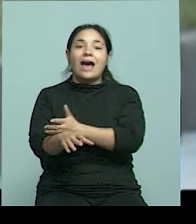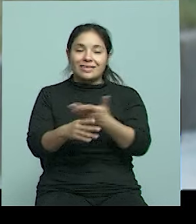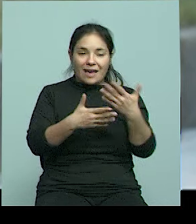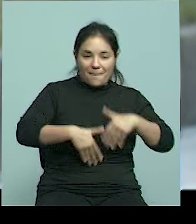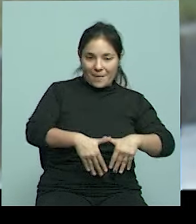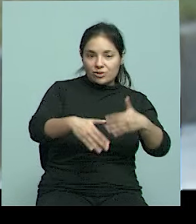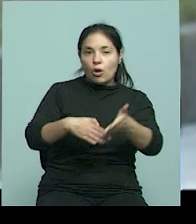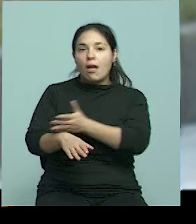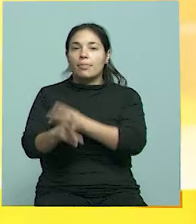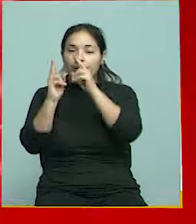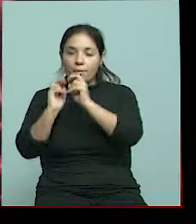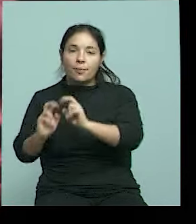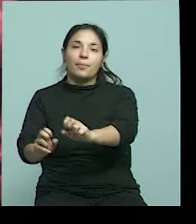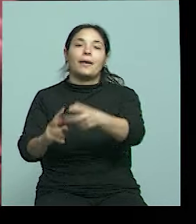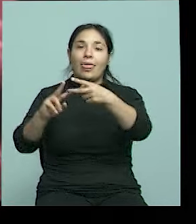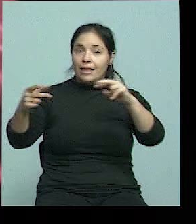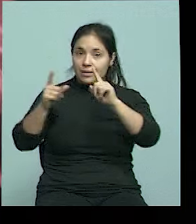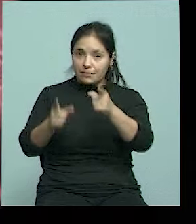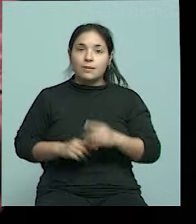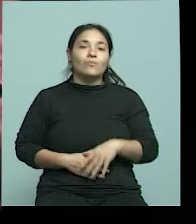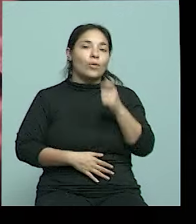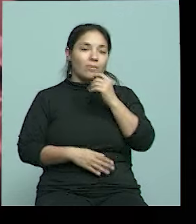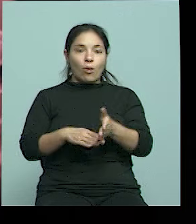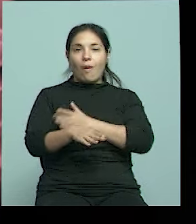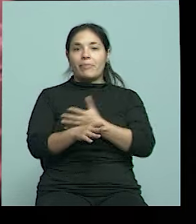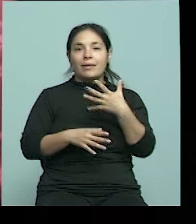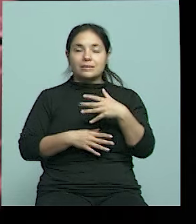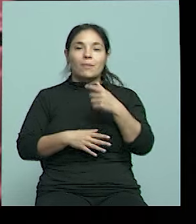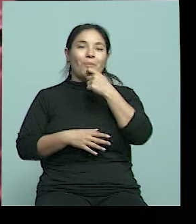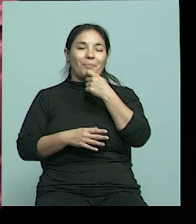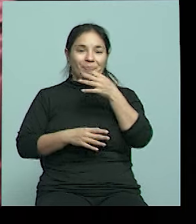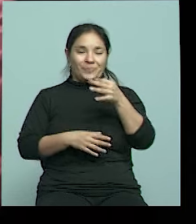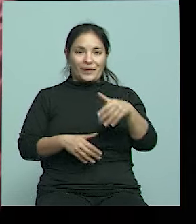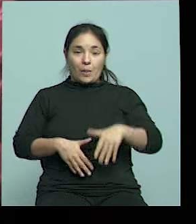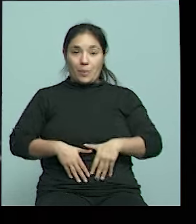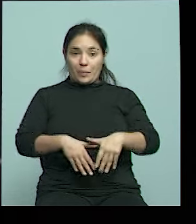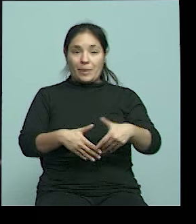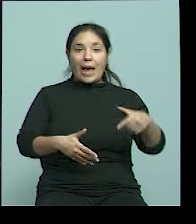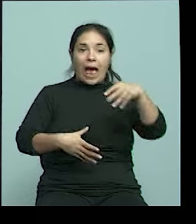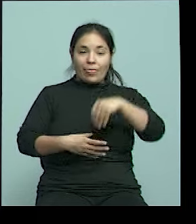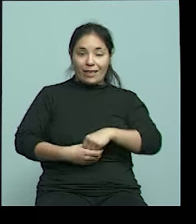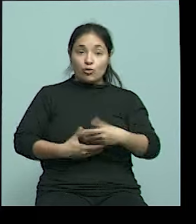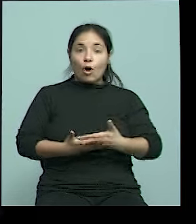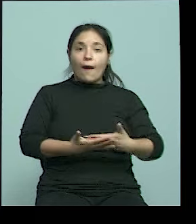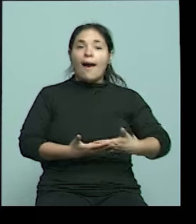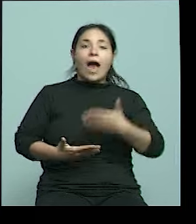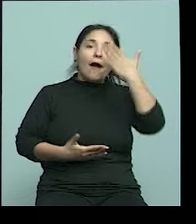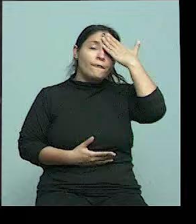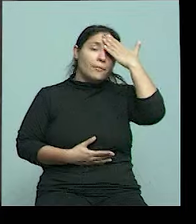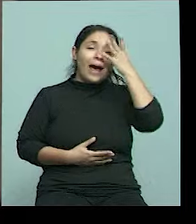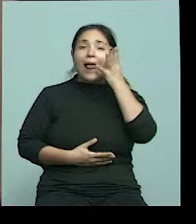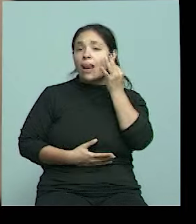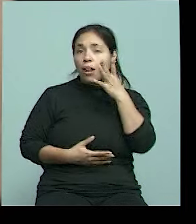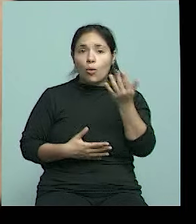también para poder detectar enfermedades en los embriones o en cada una de las personas que tiene